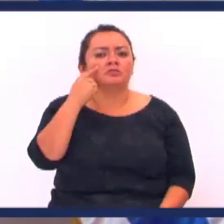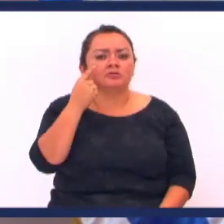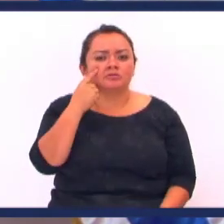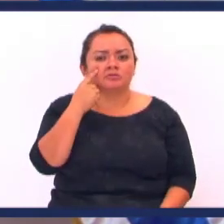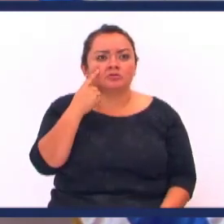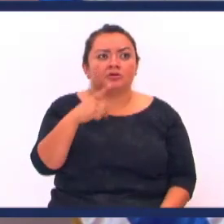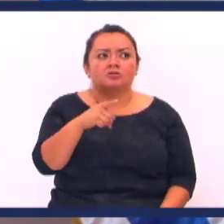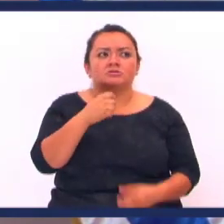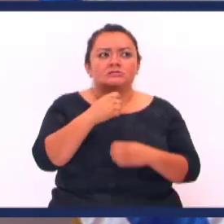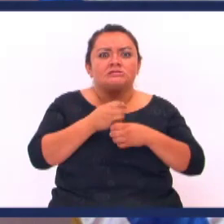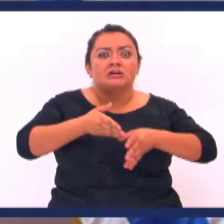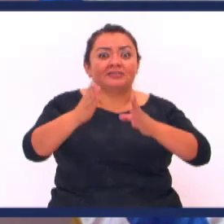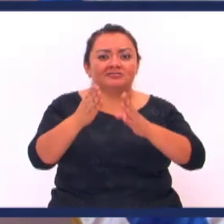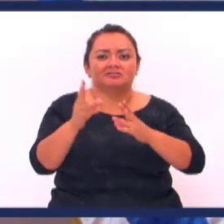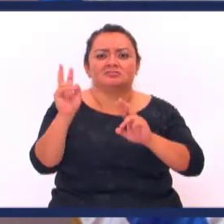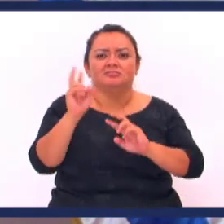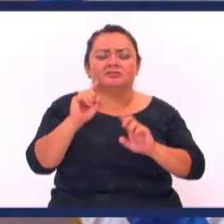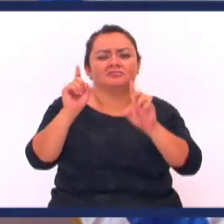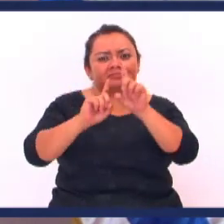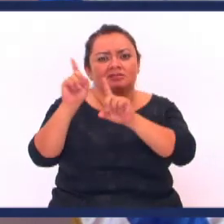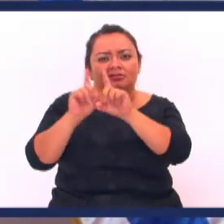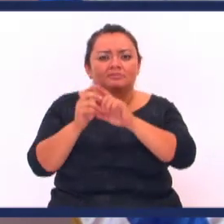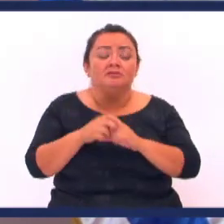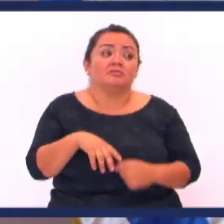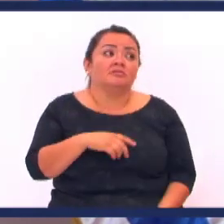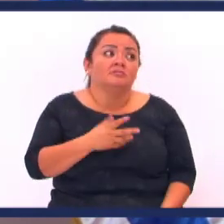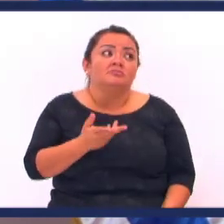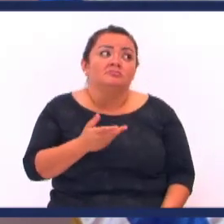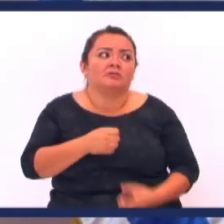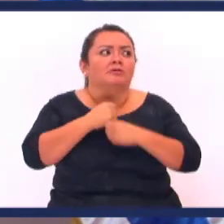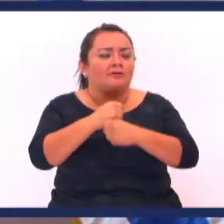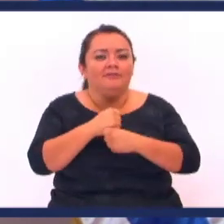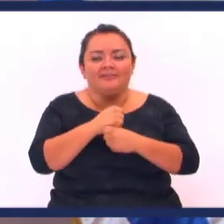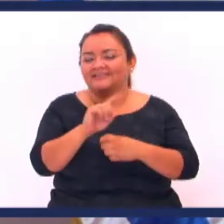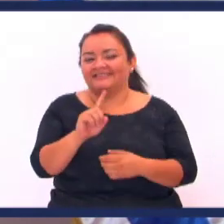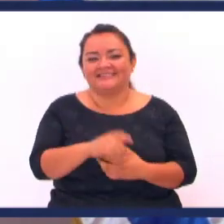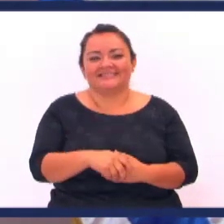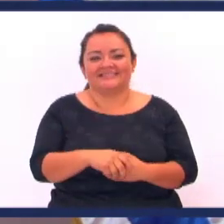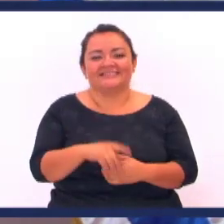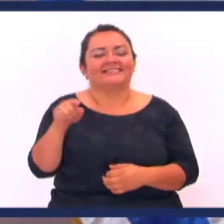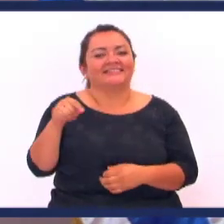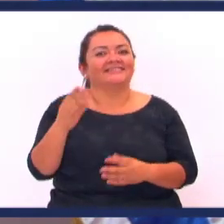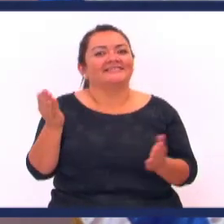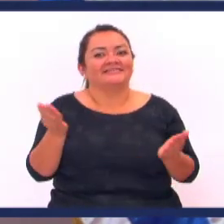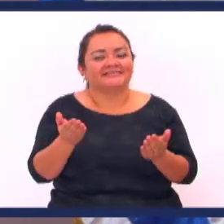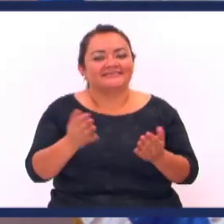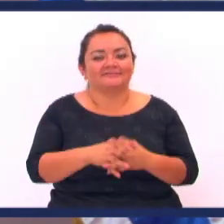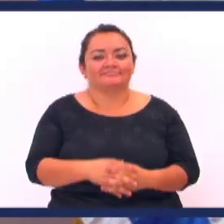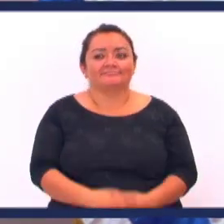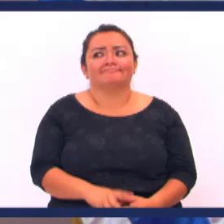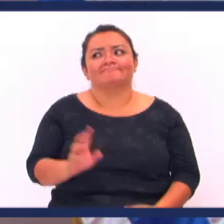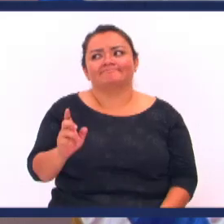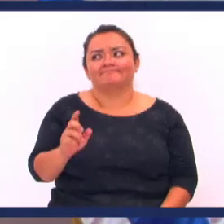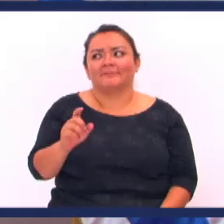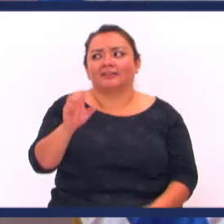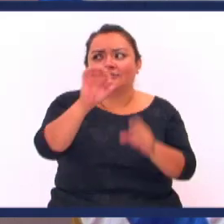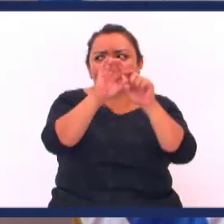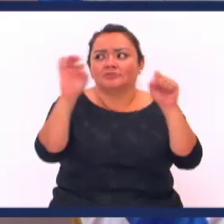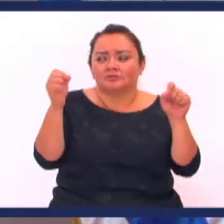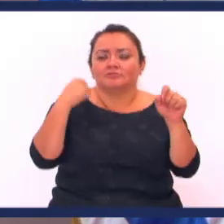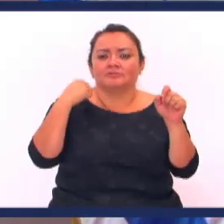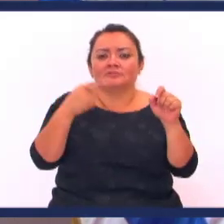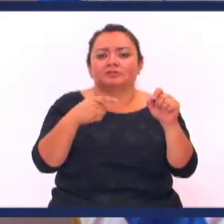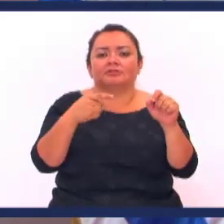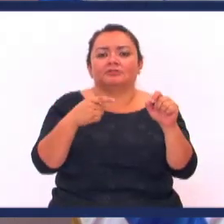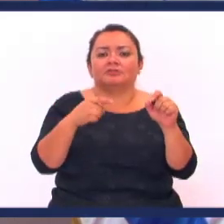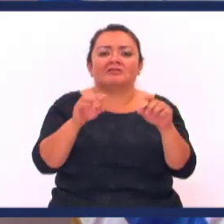donde vos Por caballería Y que andas haciendo ahí A caballo No verdad Y que andas haciendo ahí Es que pastor Se acuerda De las luces